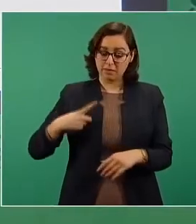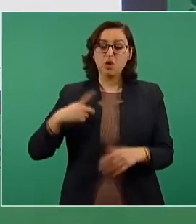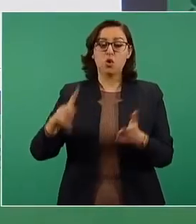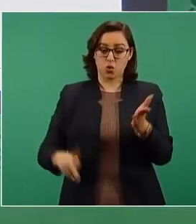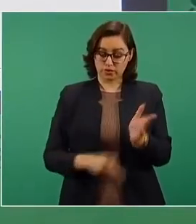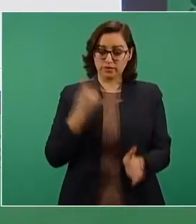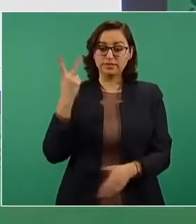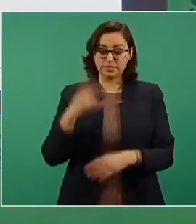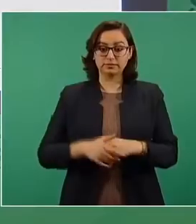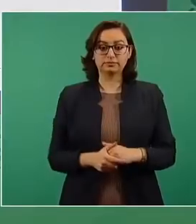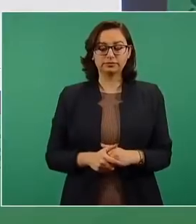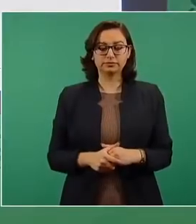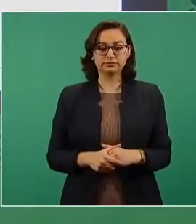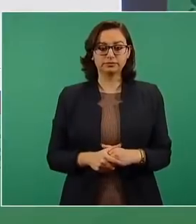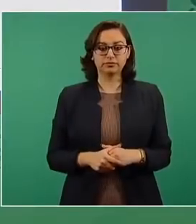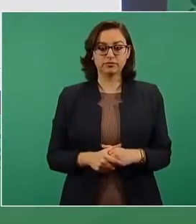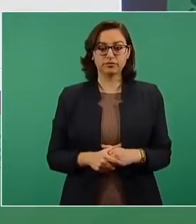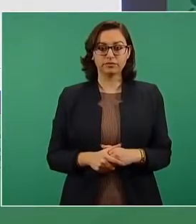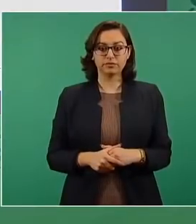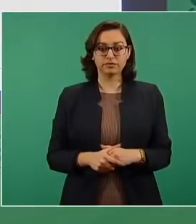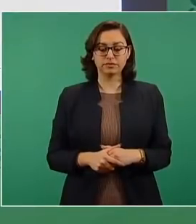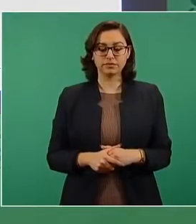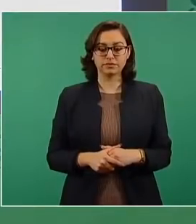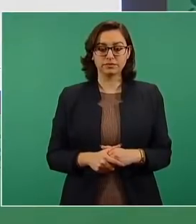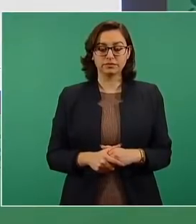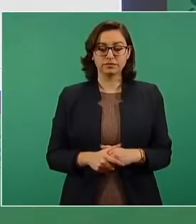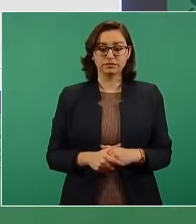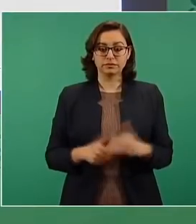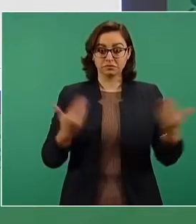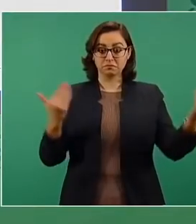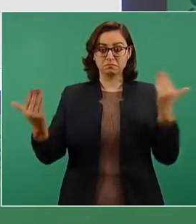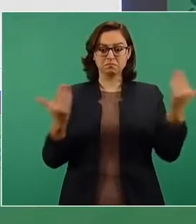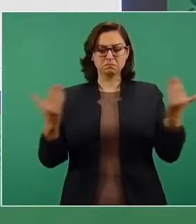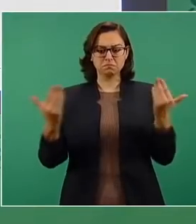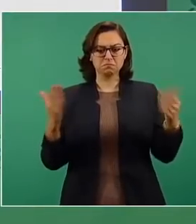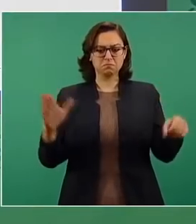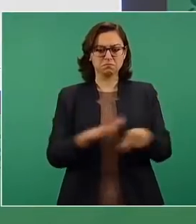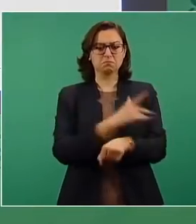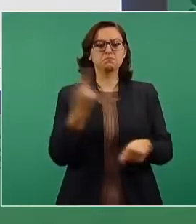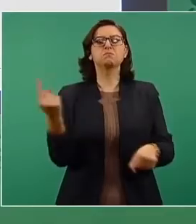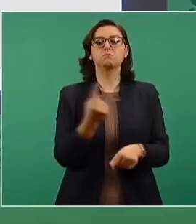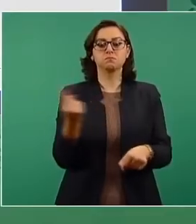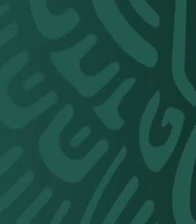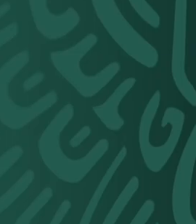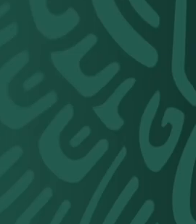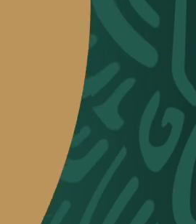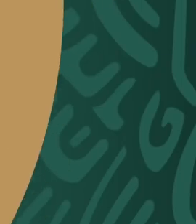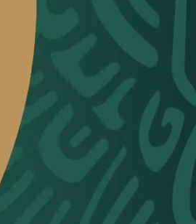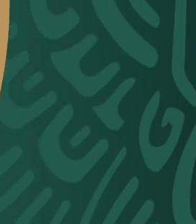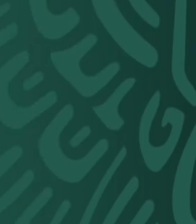administración, el salario mínimo se ha recuperado en un 50 por ciento, a pesar de que este año